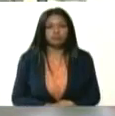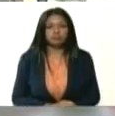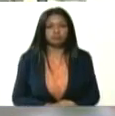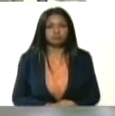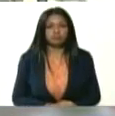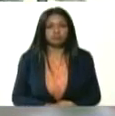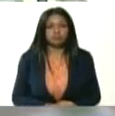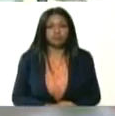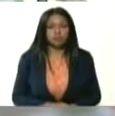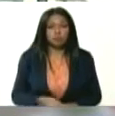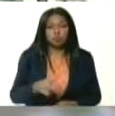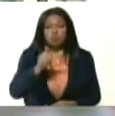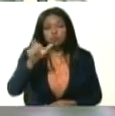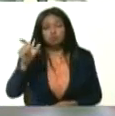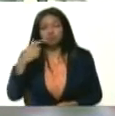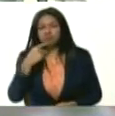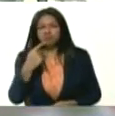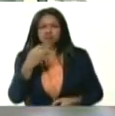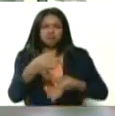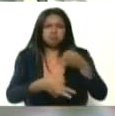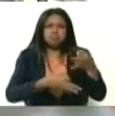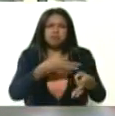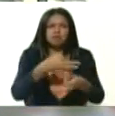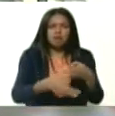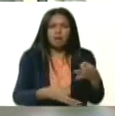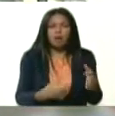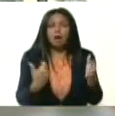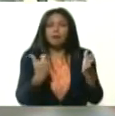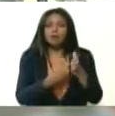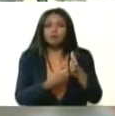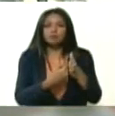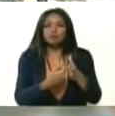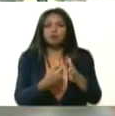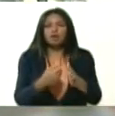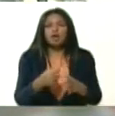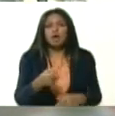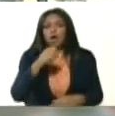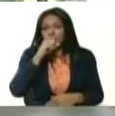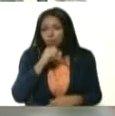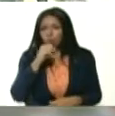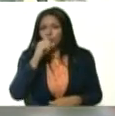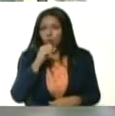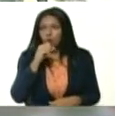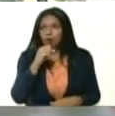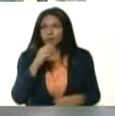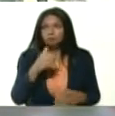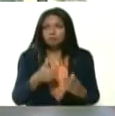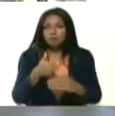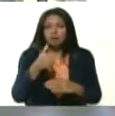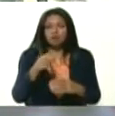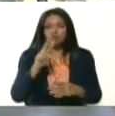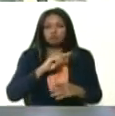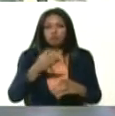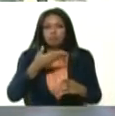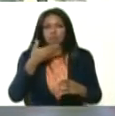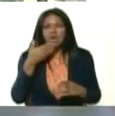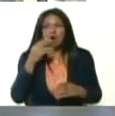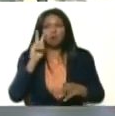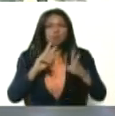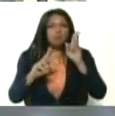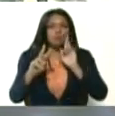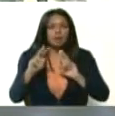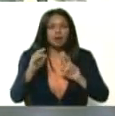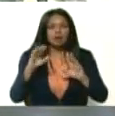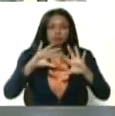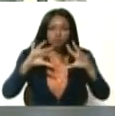Y un poco decía que esa vacuna contra la tuberculosis nos daba mayor inmunidad frente a